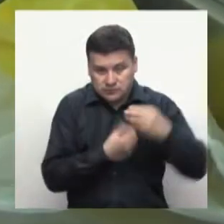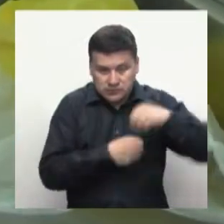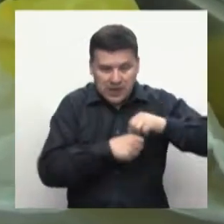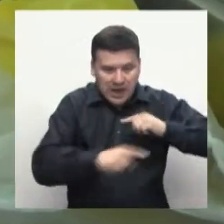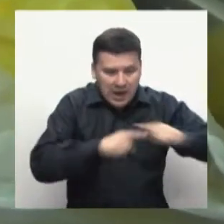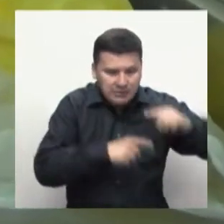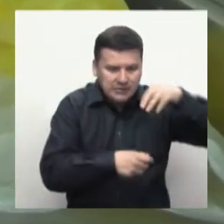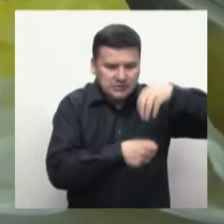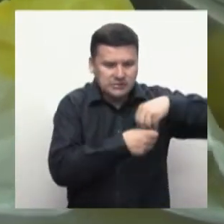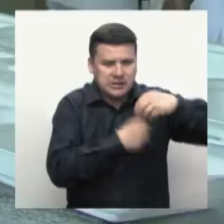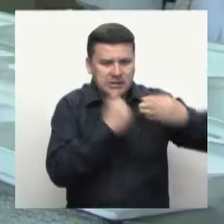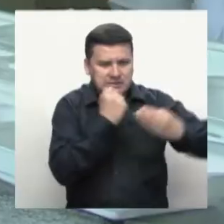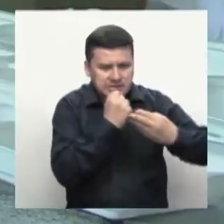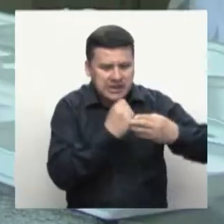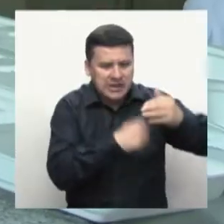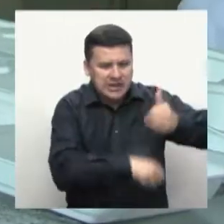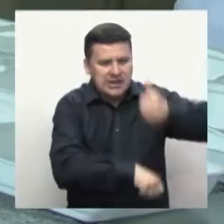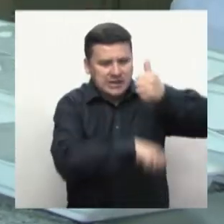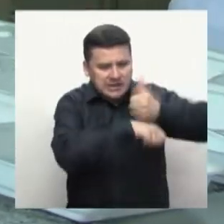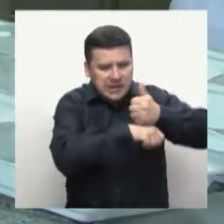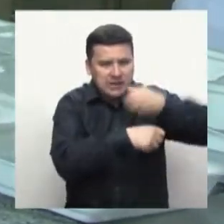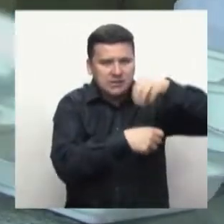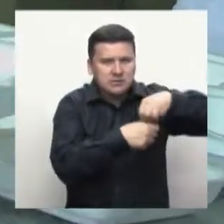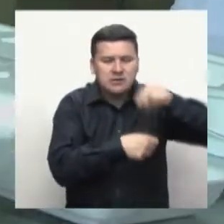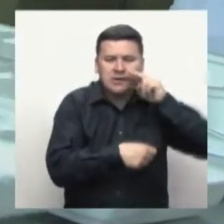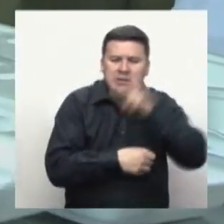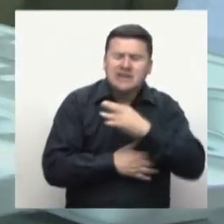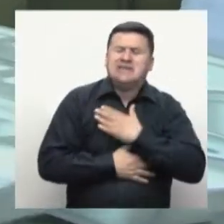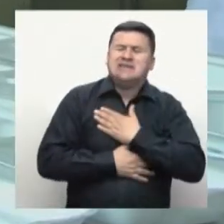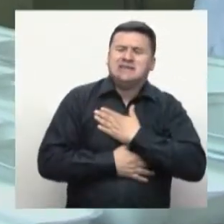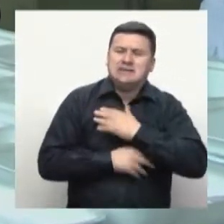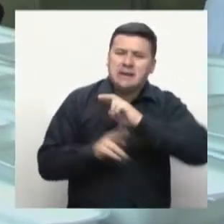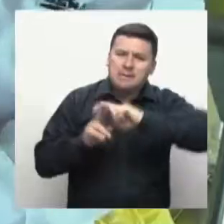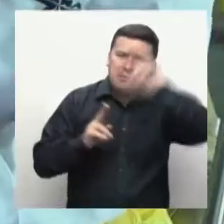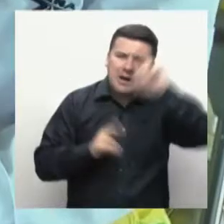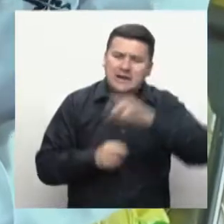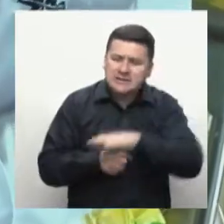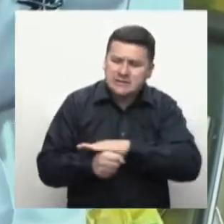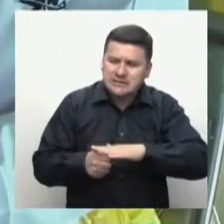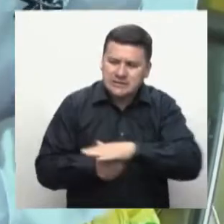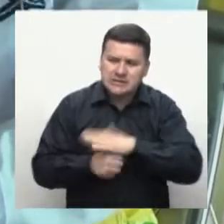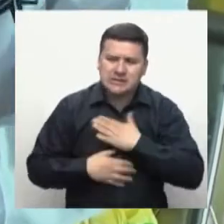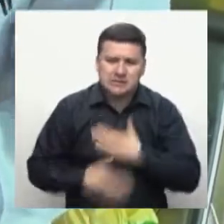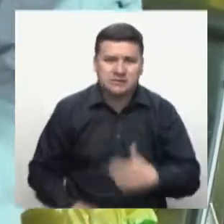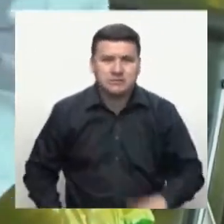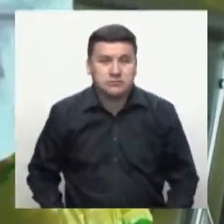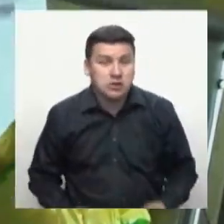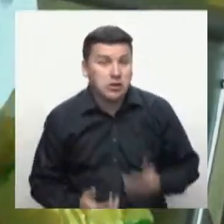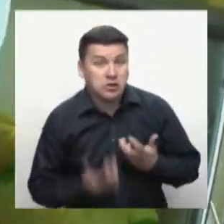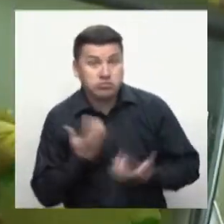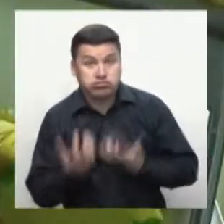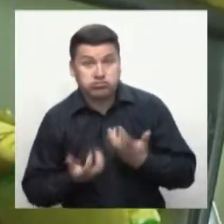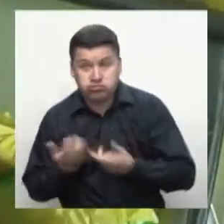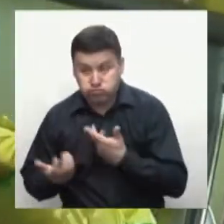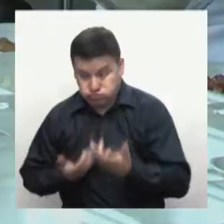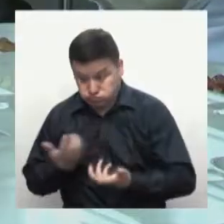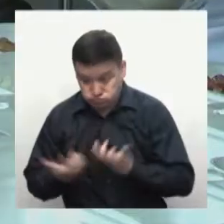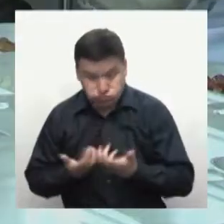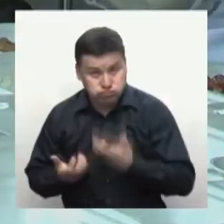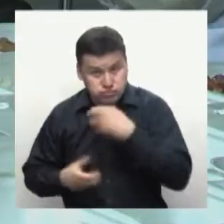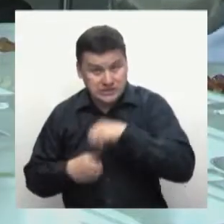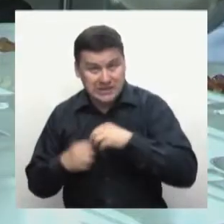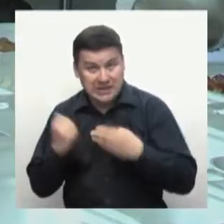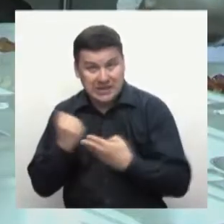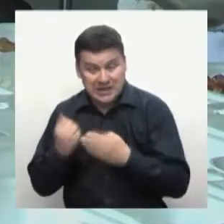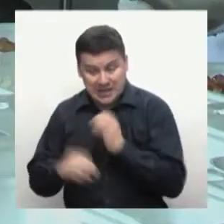también fueron escenario de solidaridad. Desde allí se cocinaron almuerzos y cenas para los afectados en los diferentes puntos de la ciudad. Acá están todos